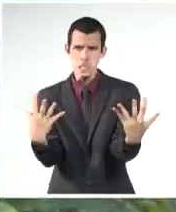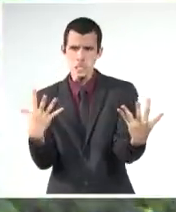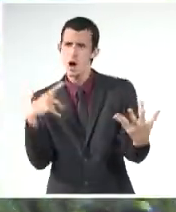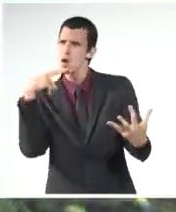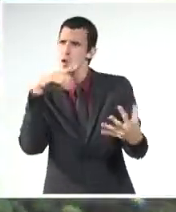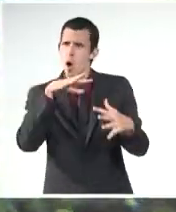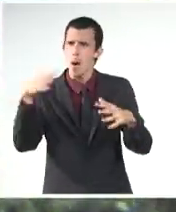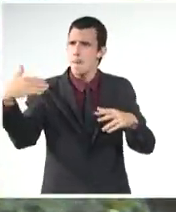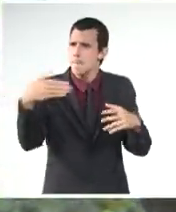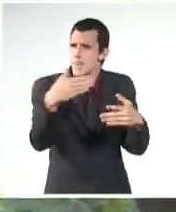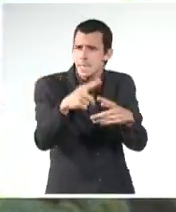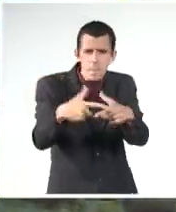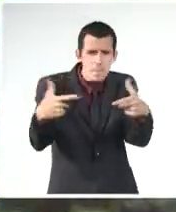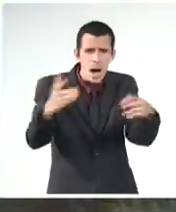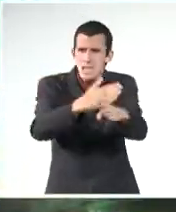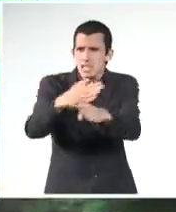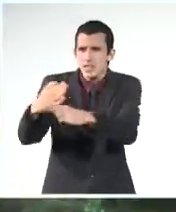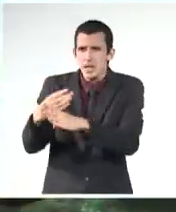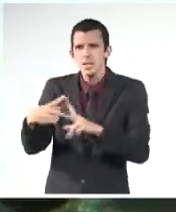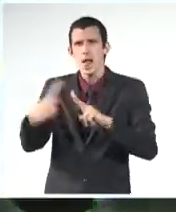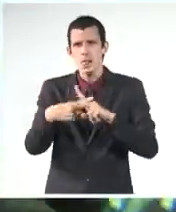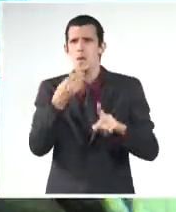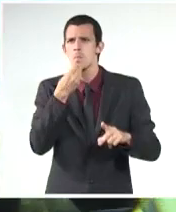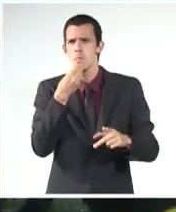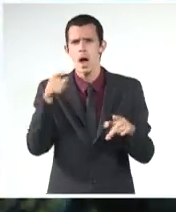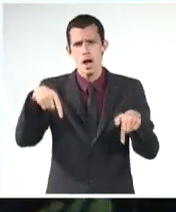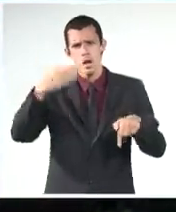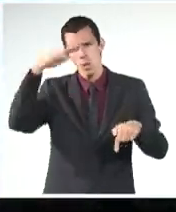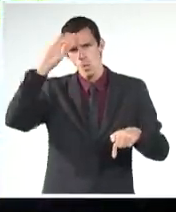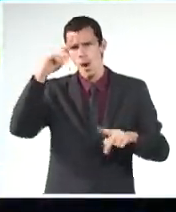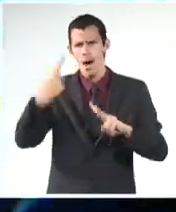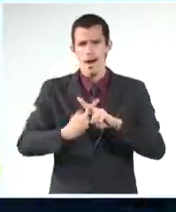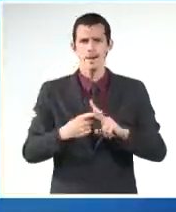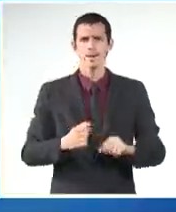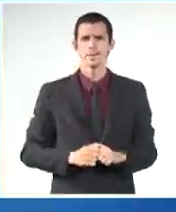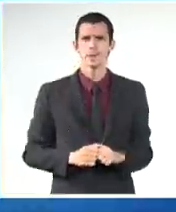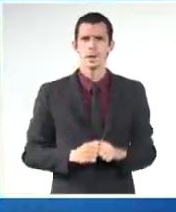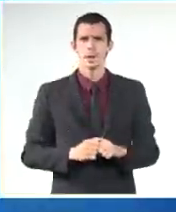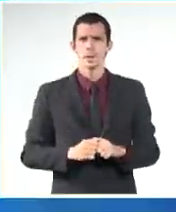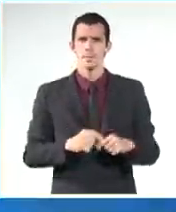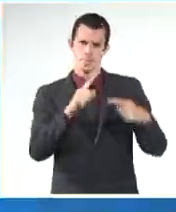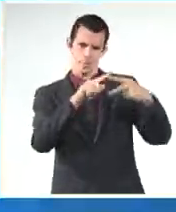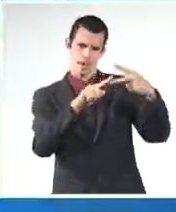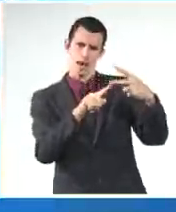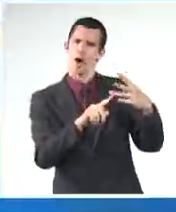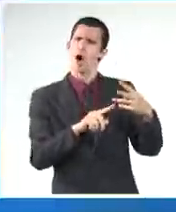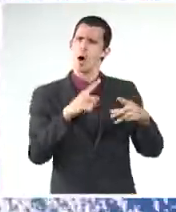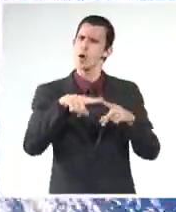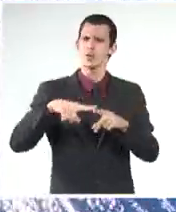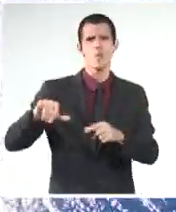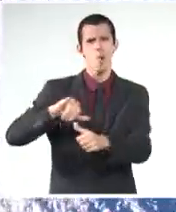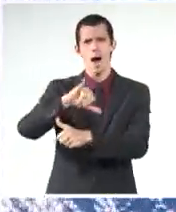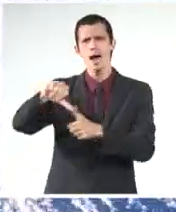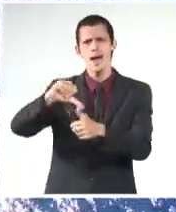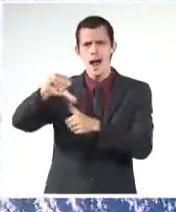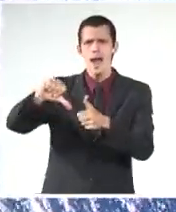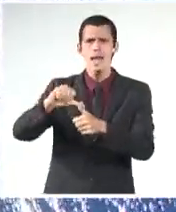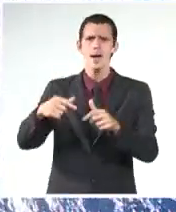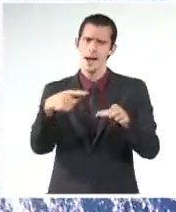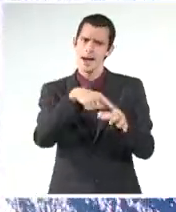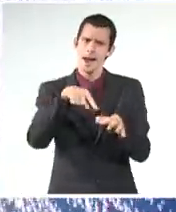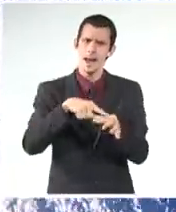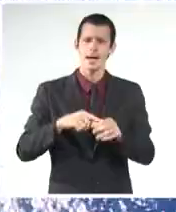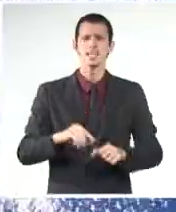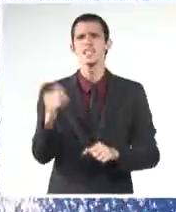peces y los tours de snorkel disponibles. La isla, que cuenta con un área de arrecifes de coral de 3.020 kilómetros